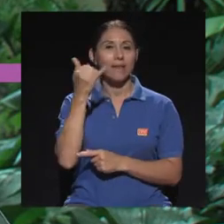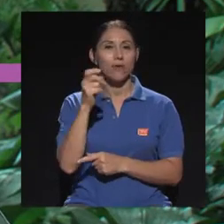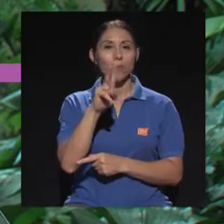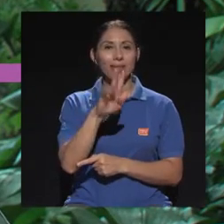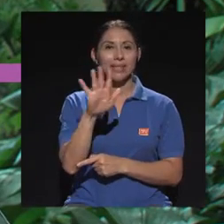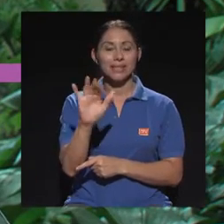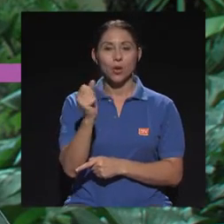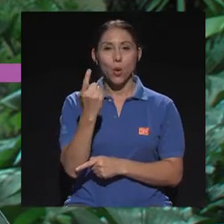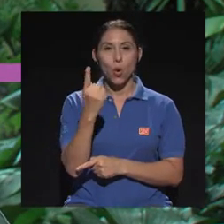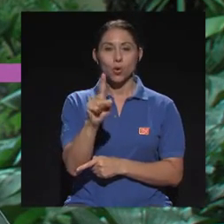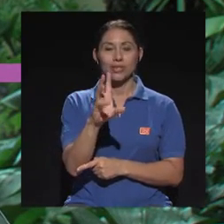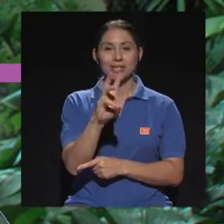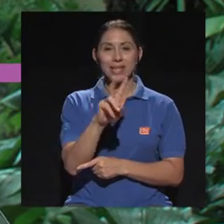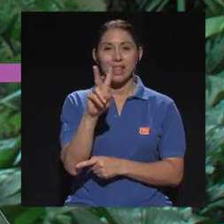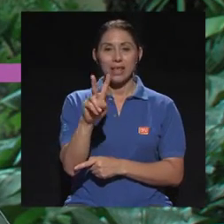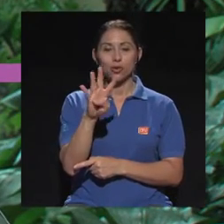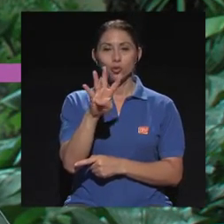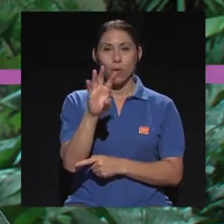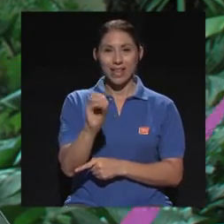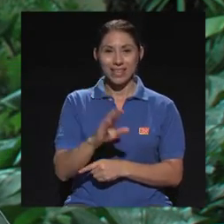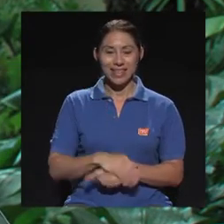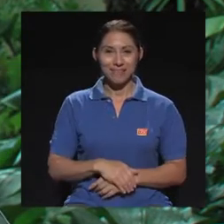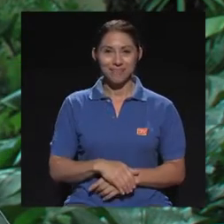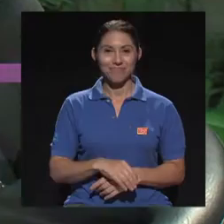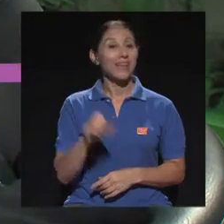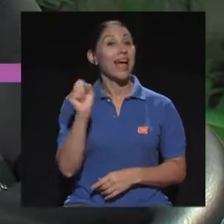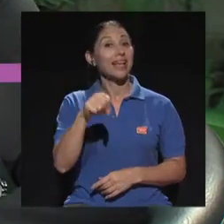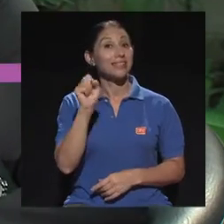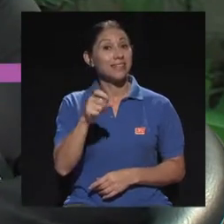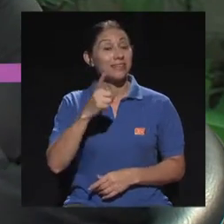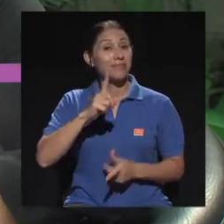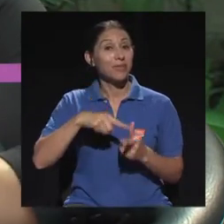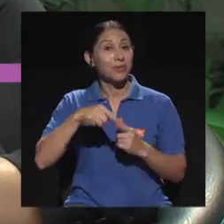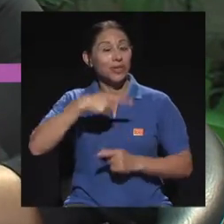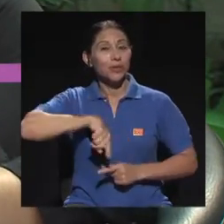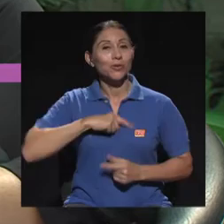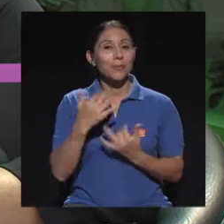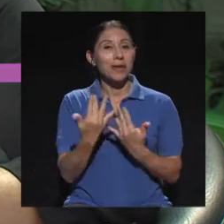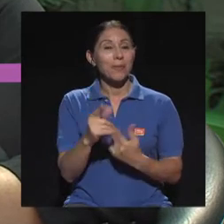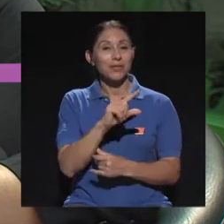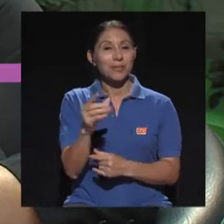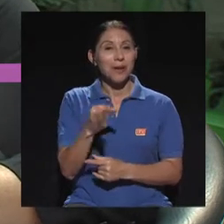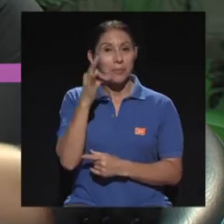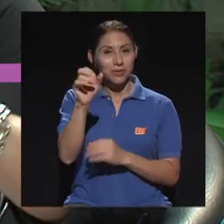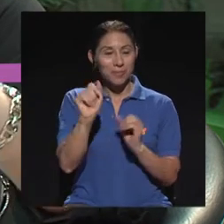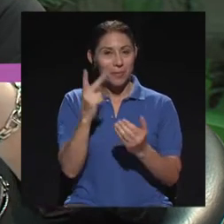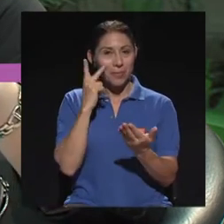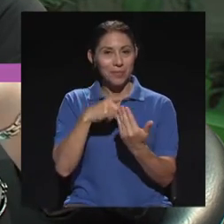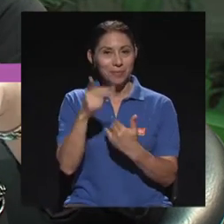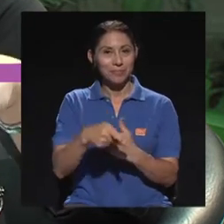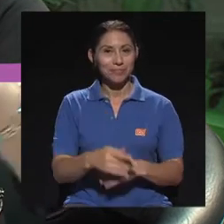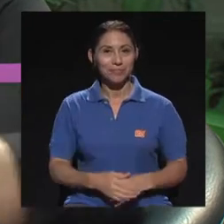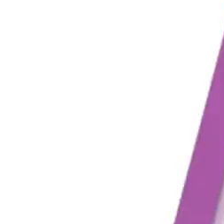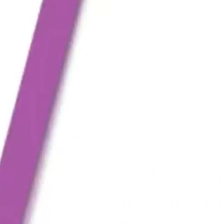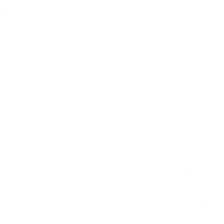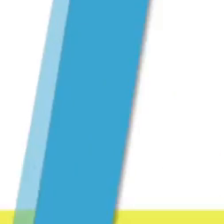teléfono 2511-6240. Así es, esperamos entonces que nos pueda acompañar la próxima semana.